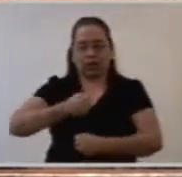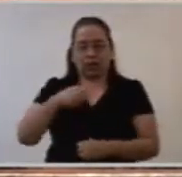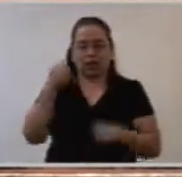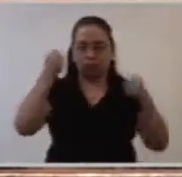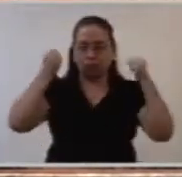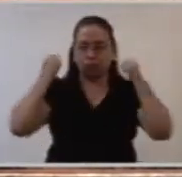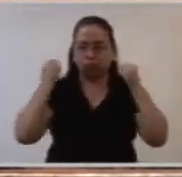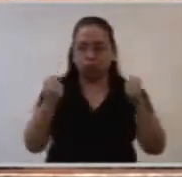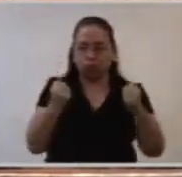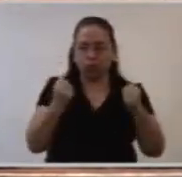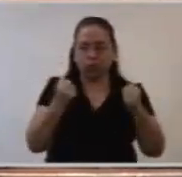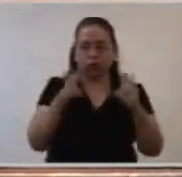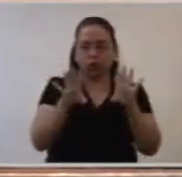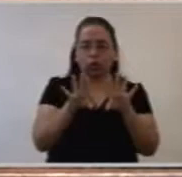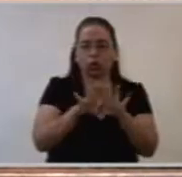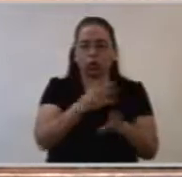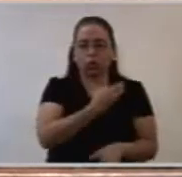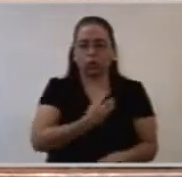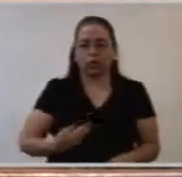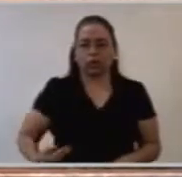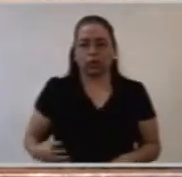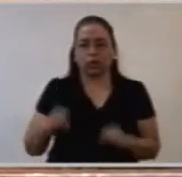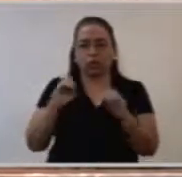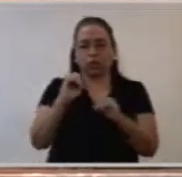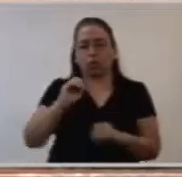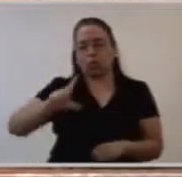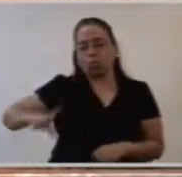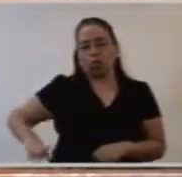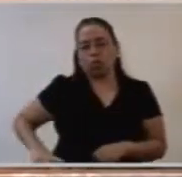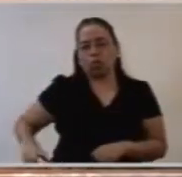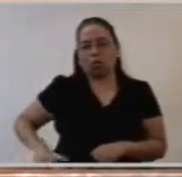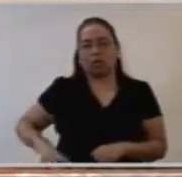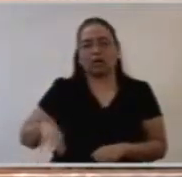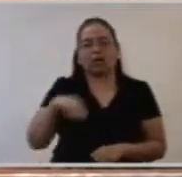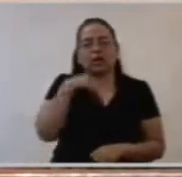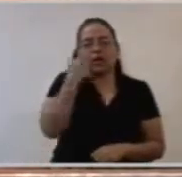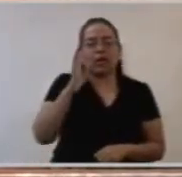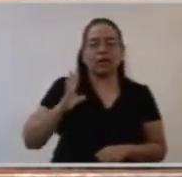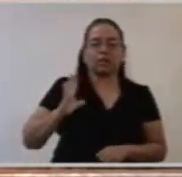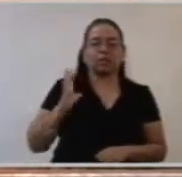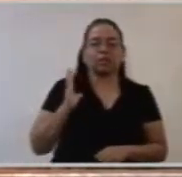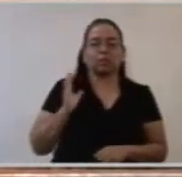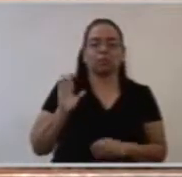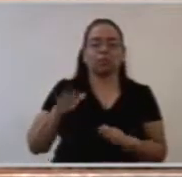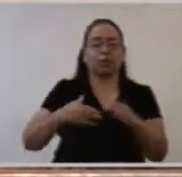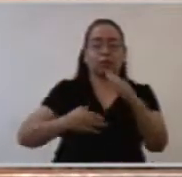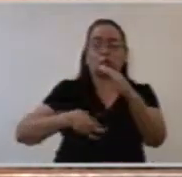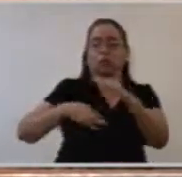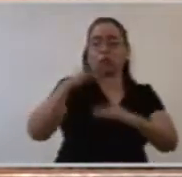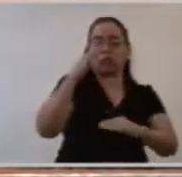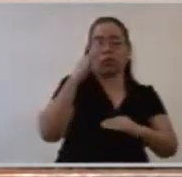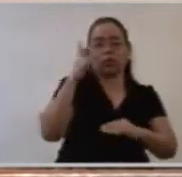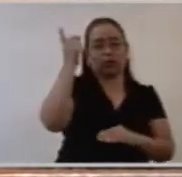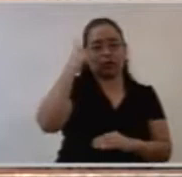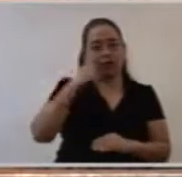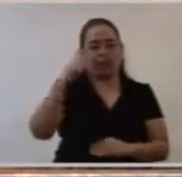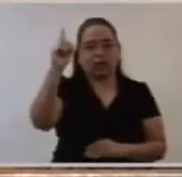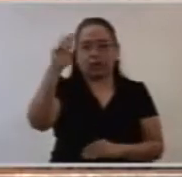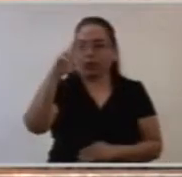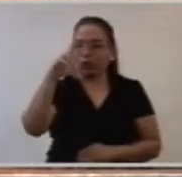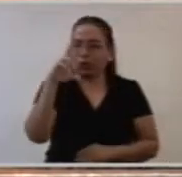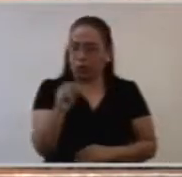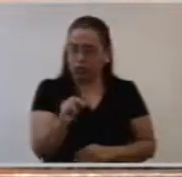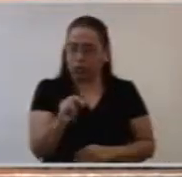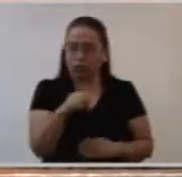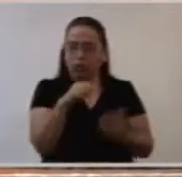Jesús un principio de acción. Den al César lo que es del César